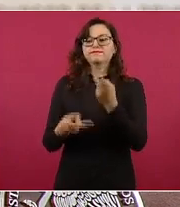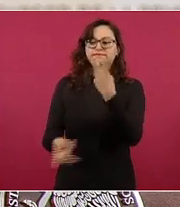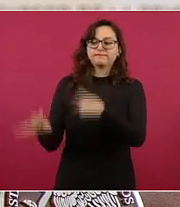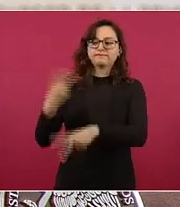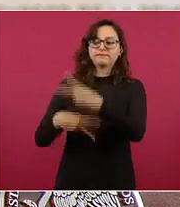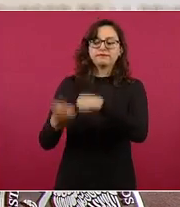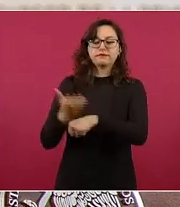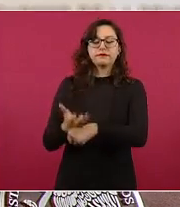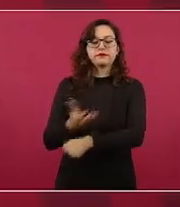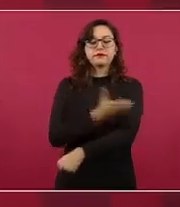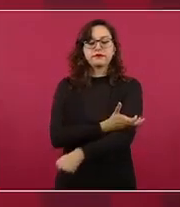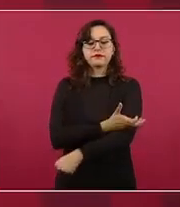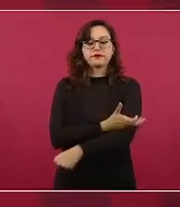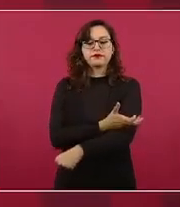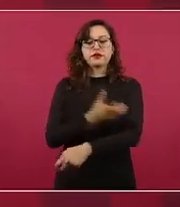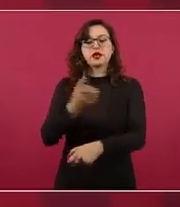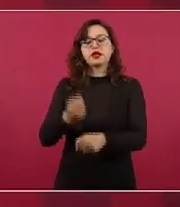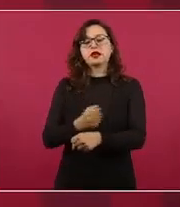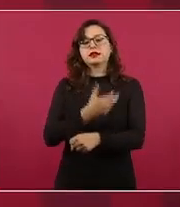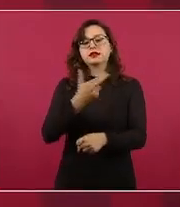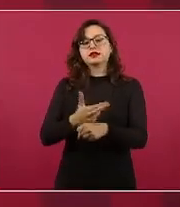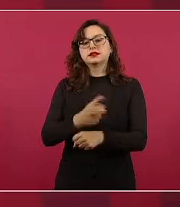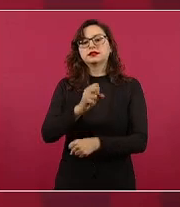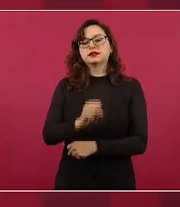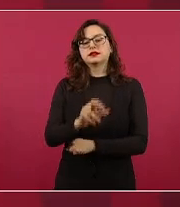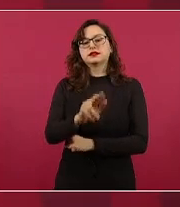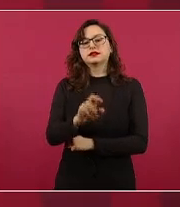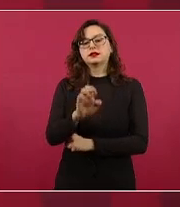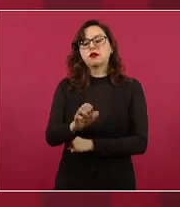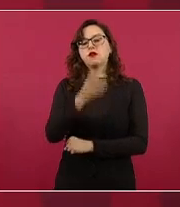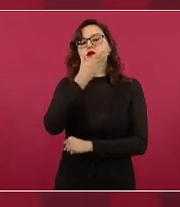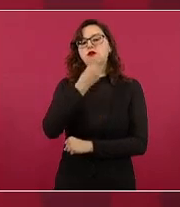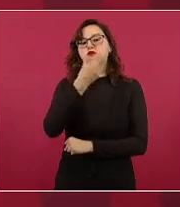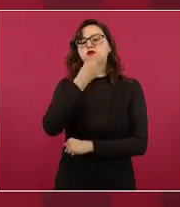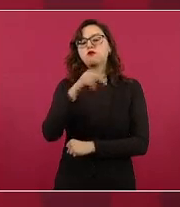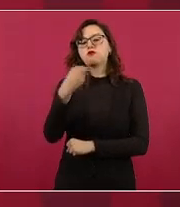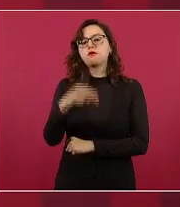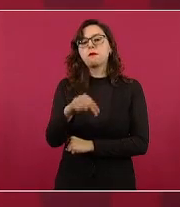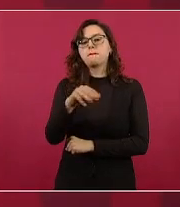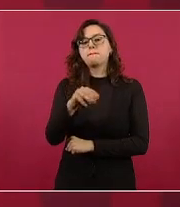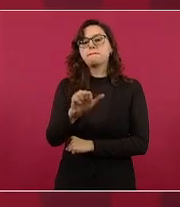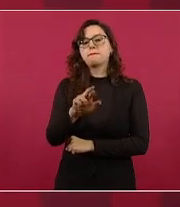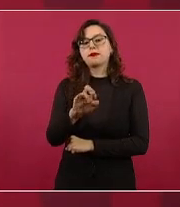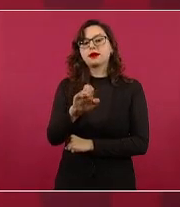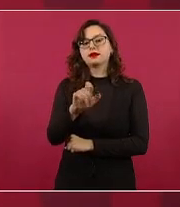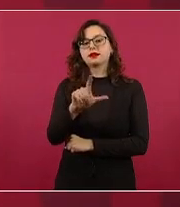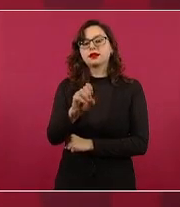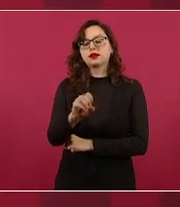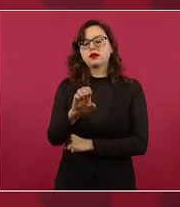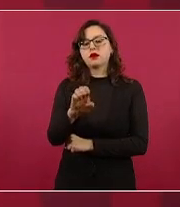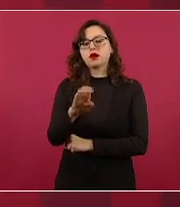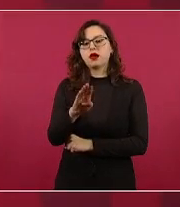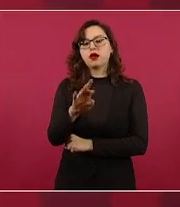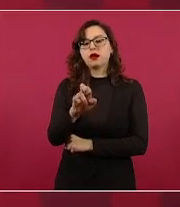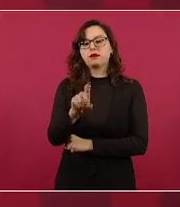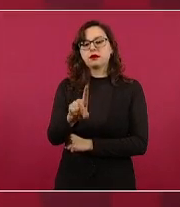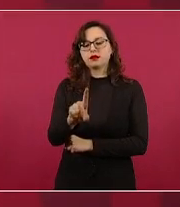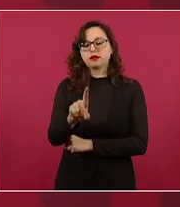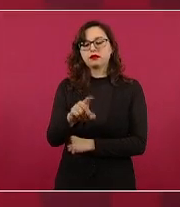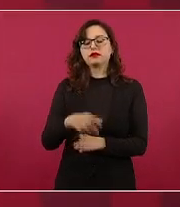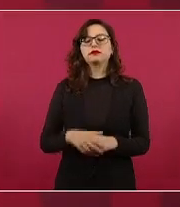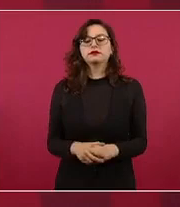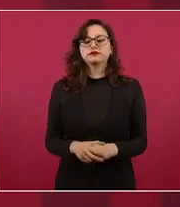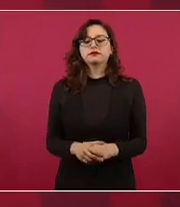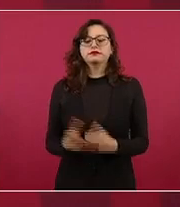el secretario de Relaciones Exteriores, Marcelo Ebrat. Entonces, tiene la palabra